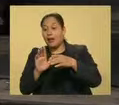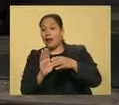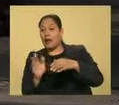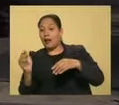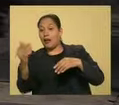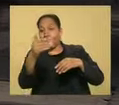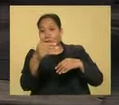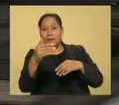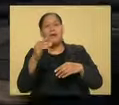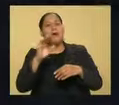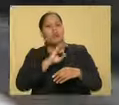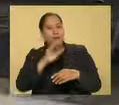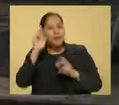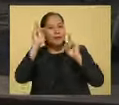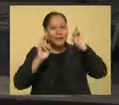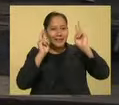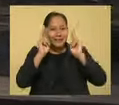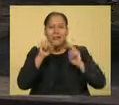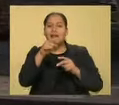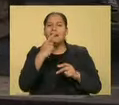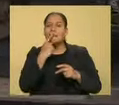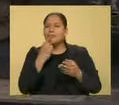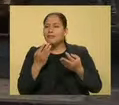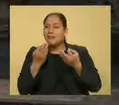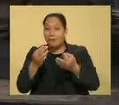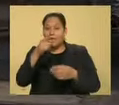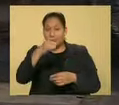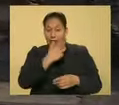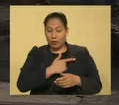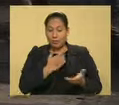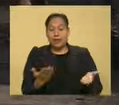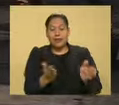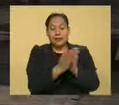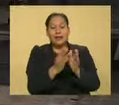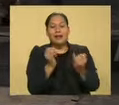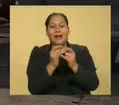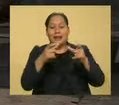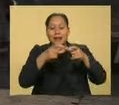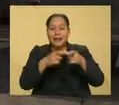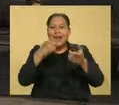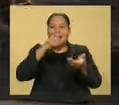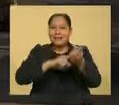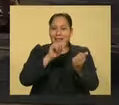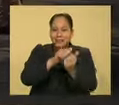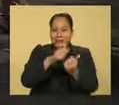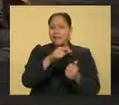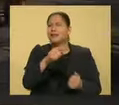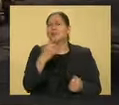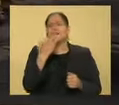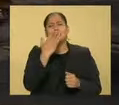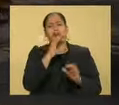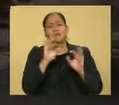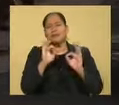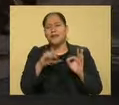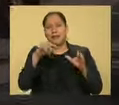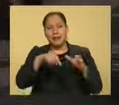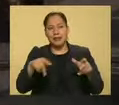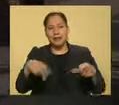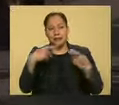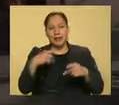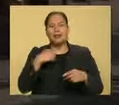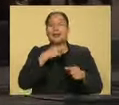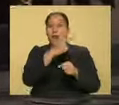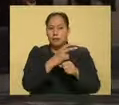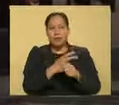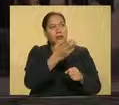vale la pena visitar, porque se le va a antojar. Si a usted le gustan las quesadillas y las gorditas, ¡ay! Están bien sabrosas aquí. Yo los